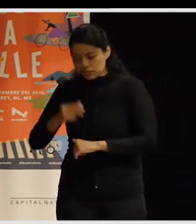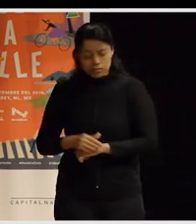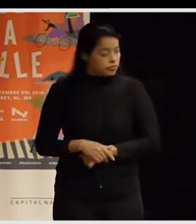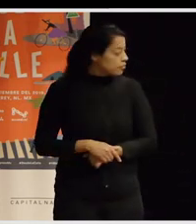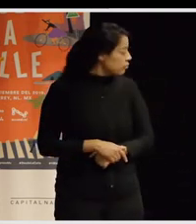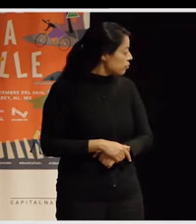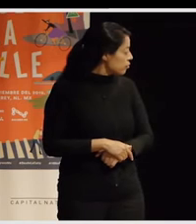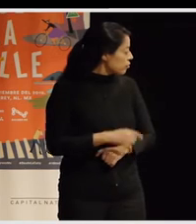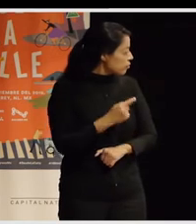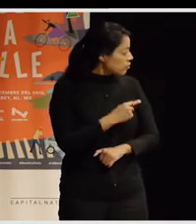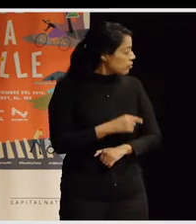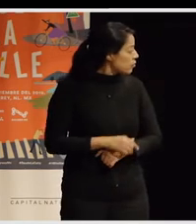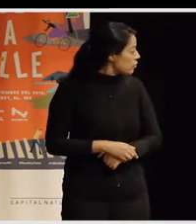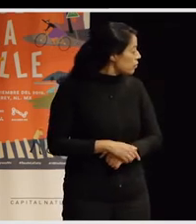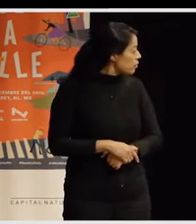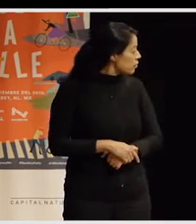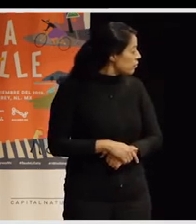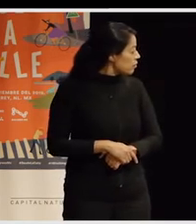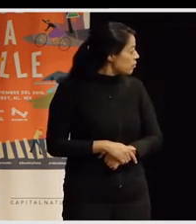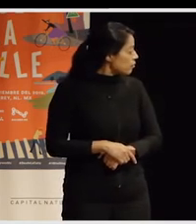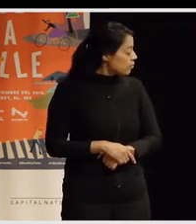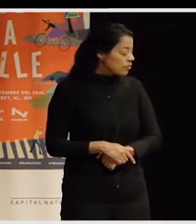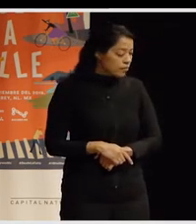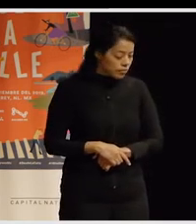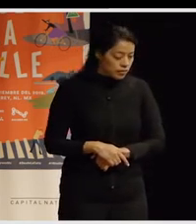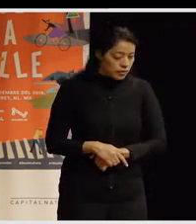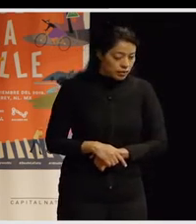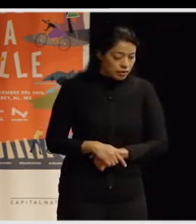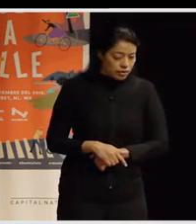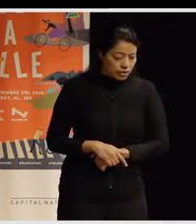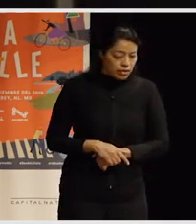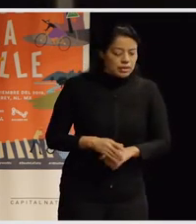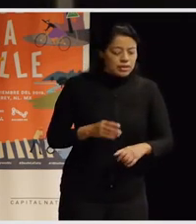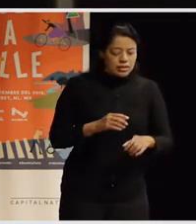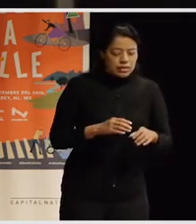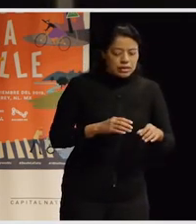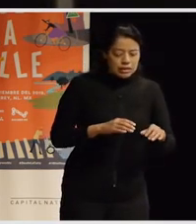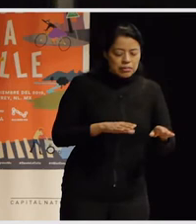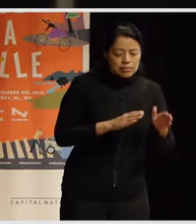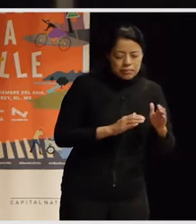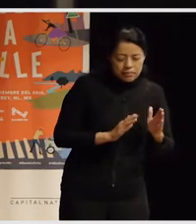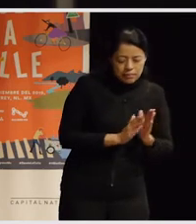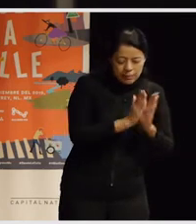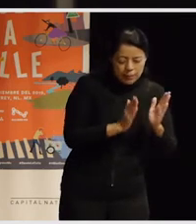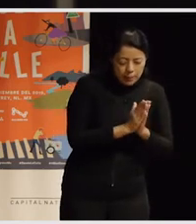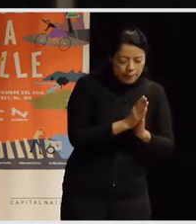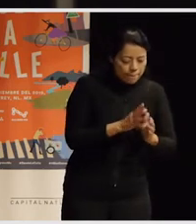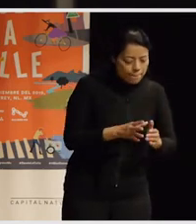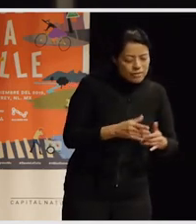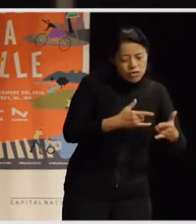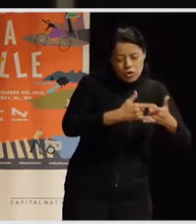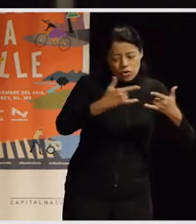bici o aquí es donde di mi primer beso o sea, que también se trata como de recoger como esas historias personales y darles